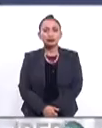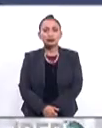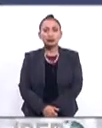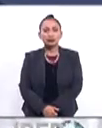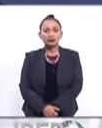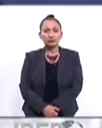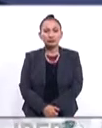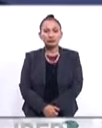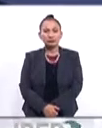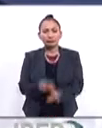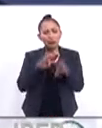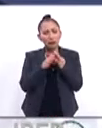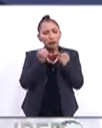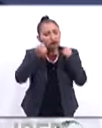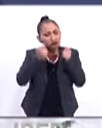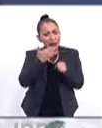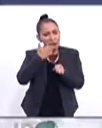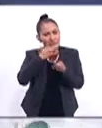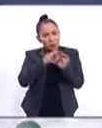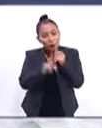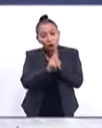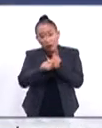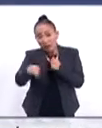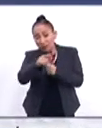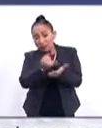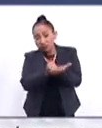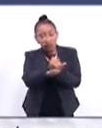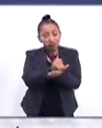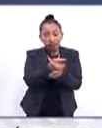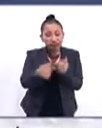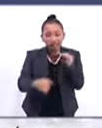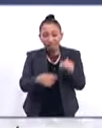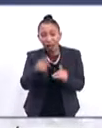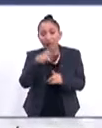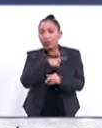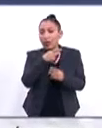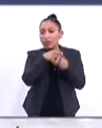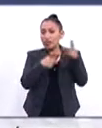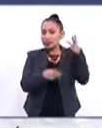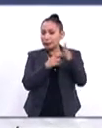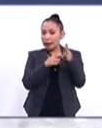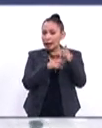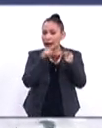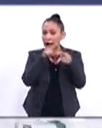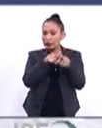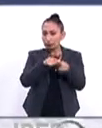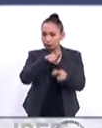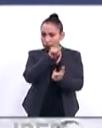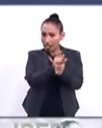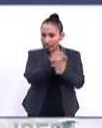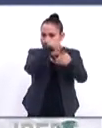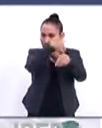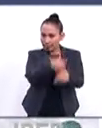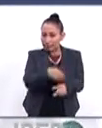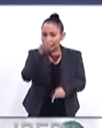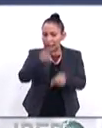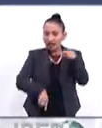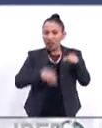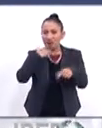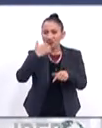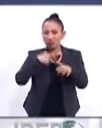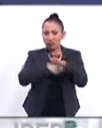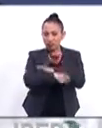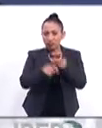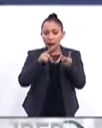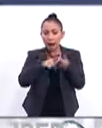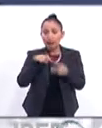la forma correcta de fortalecer los problemas democráticos se tiene que basar en tres principios la legalidad combatir la corrupción